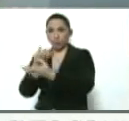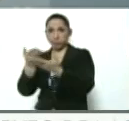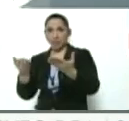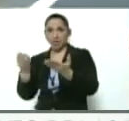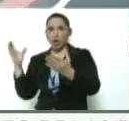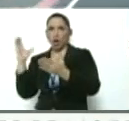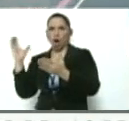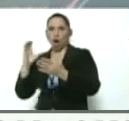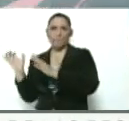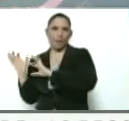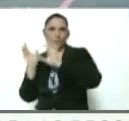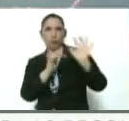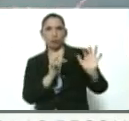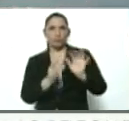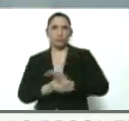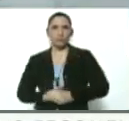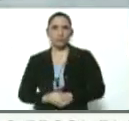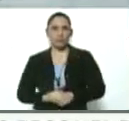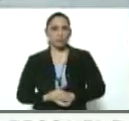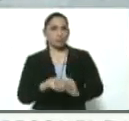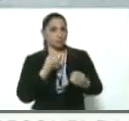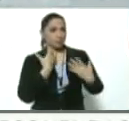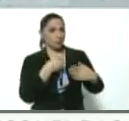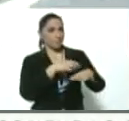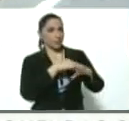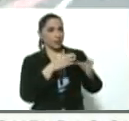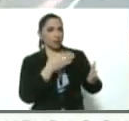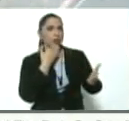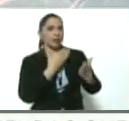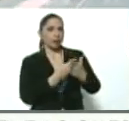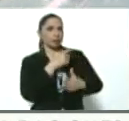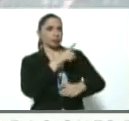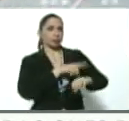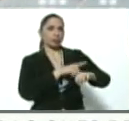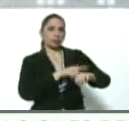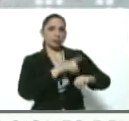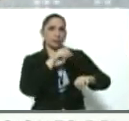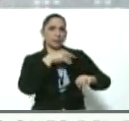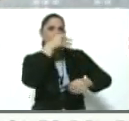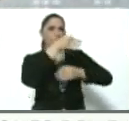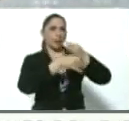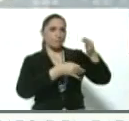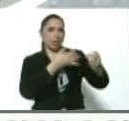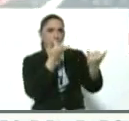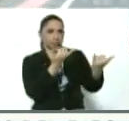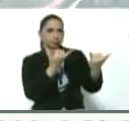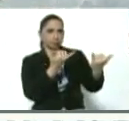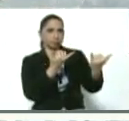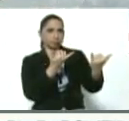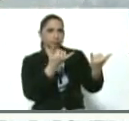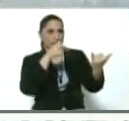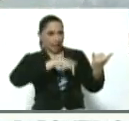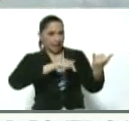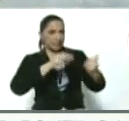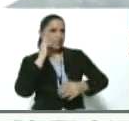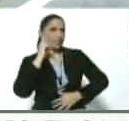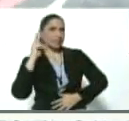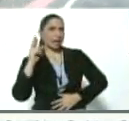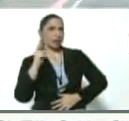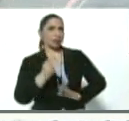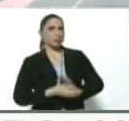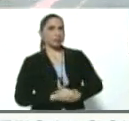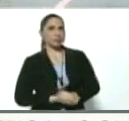Colombia Pues señor Ministro, le agradezco mucho su tiempo y las explicaciones a este hecho que